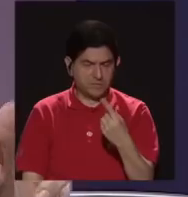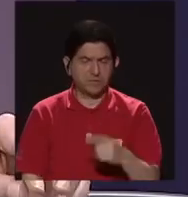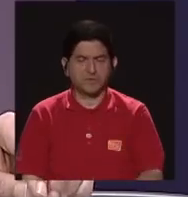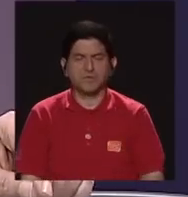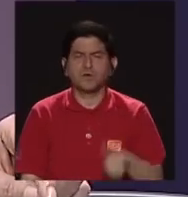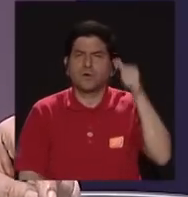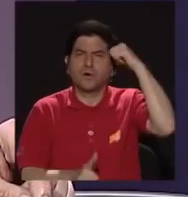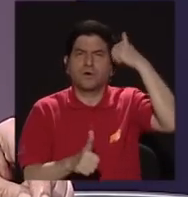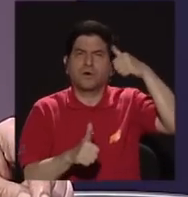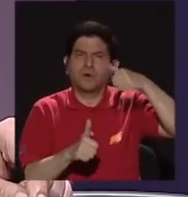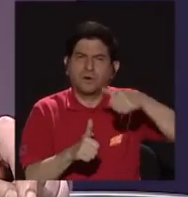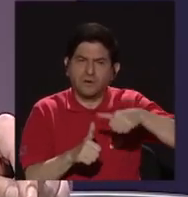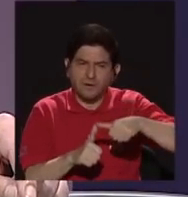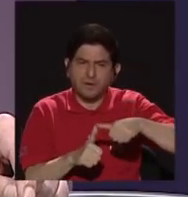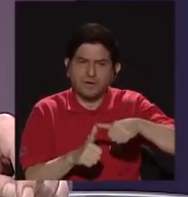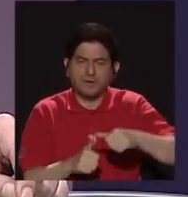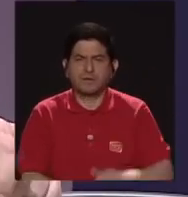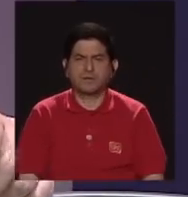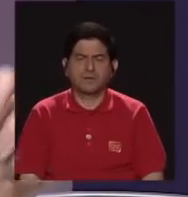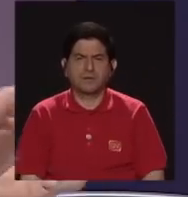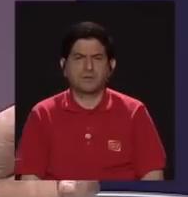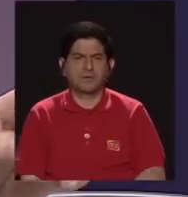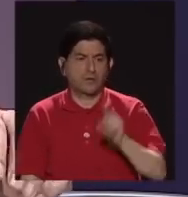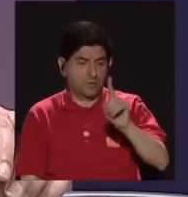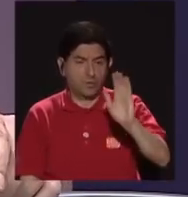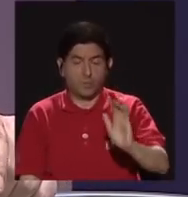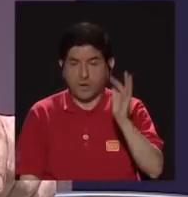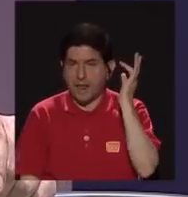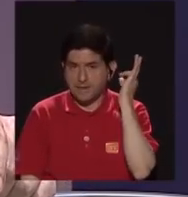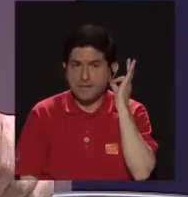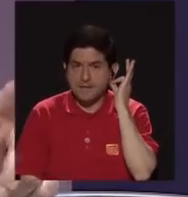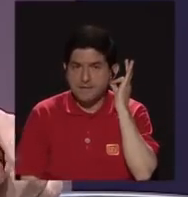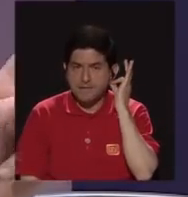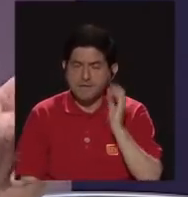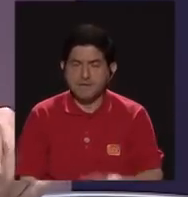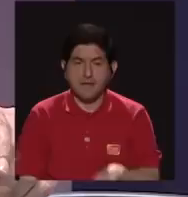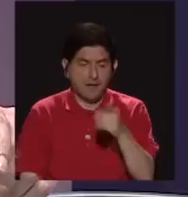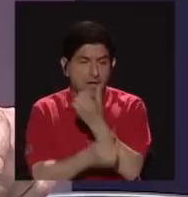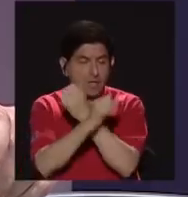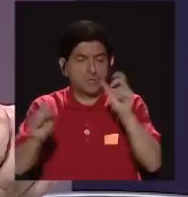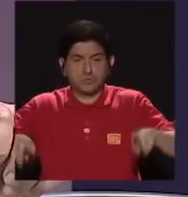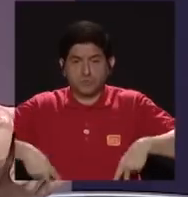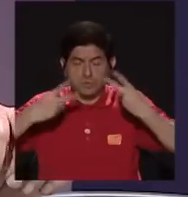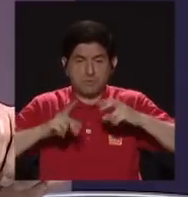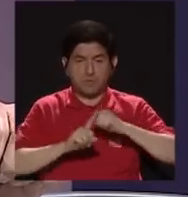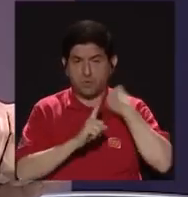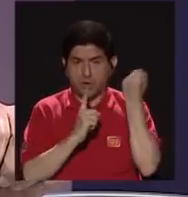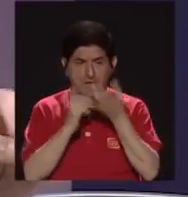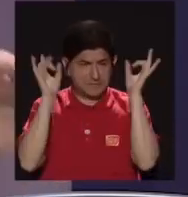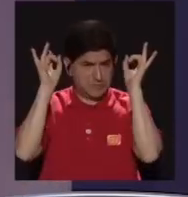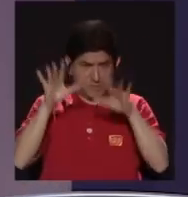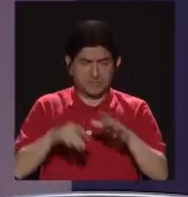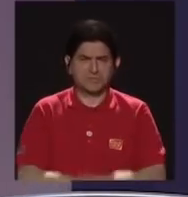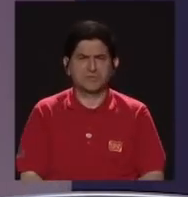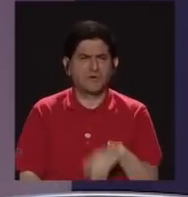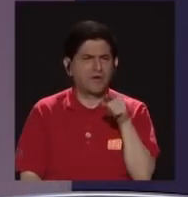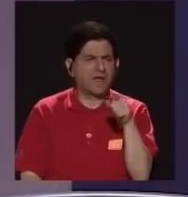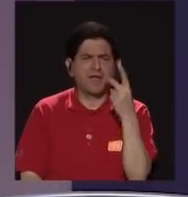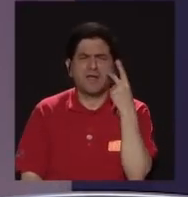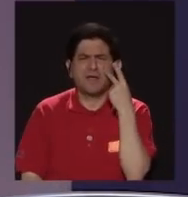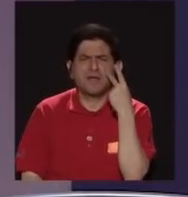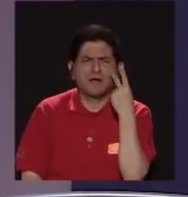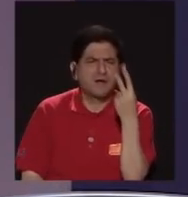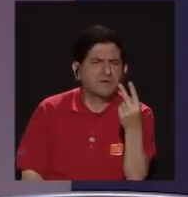el recuerdo de una de las niñas sobrevivientes a la tragedia diciendo de cómo veía